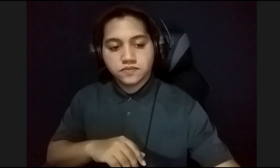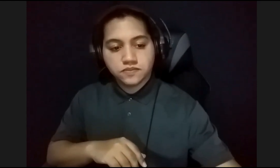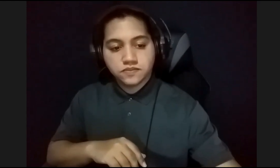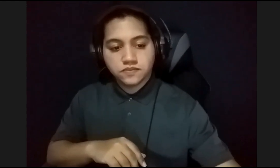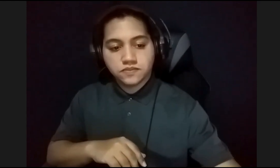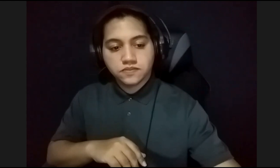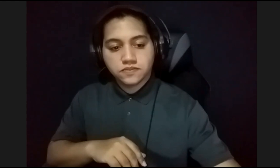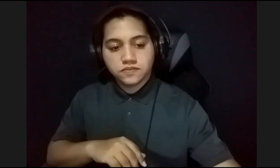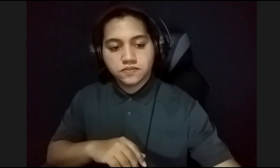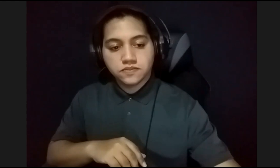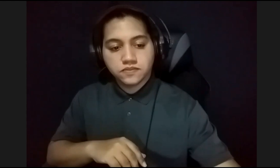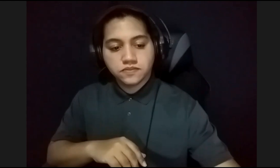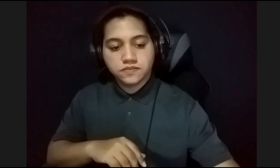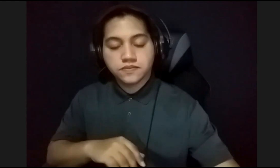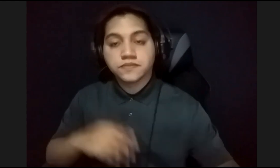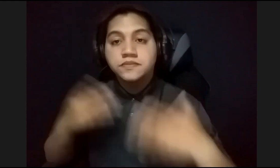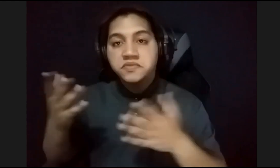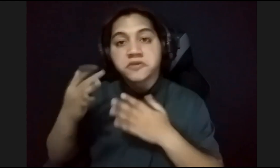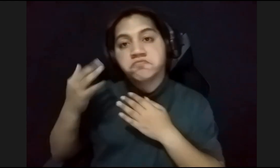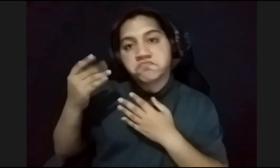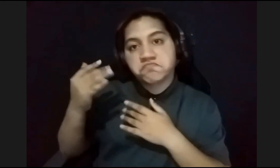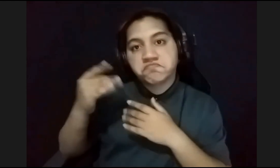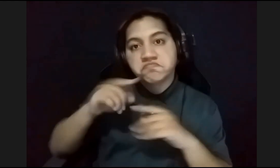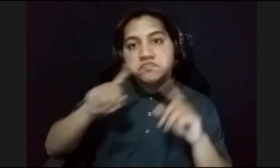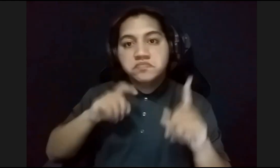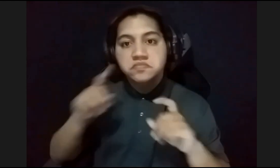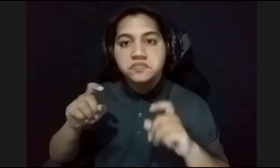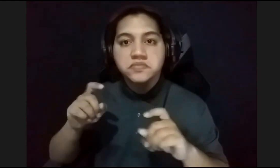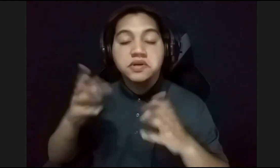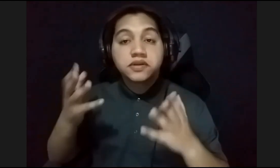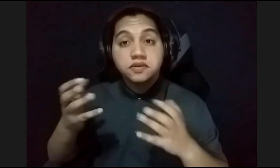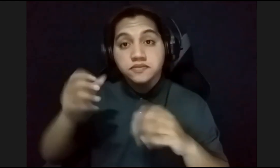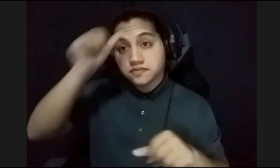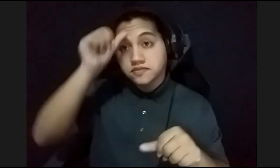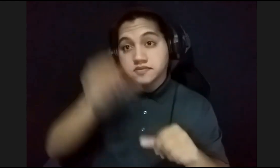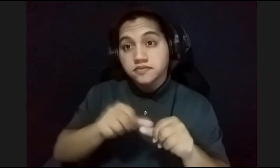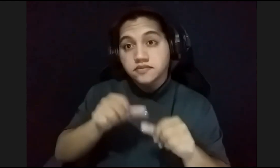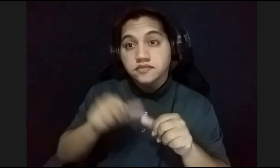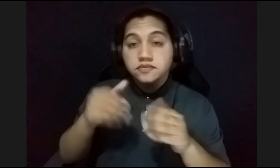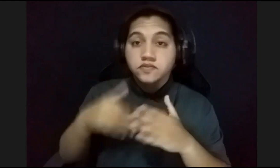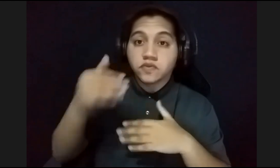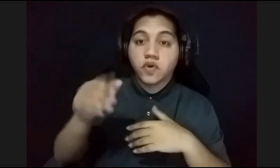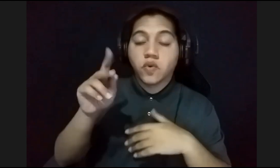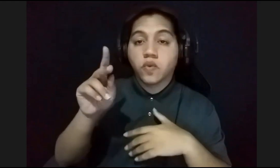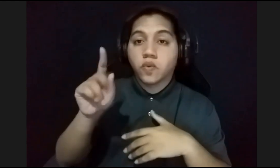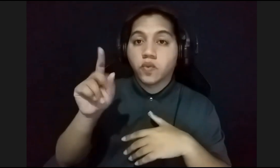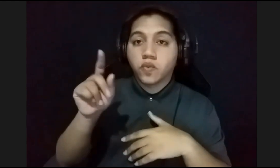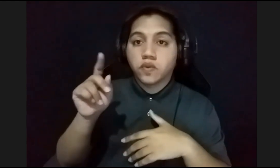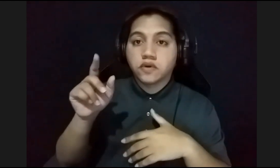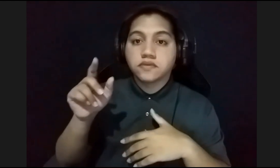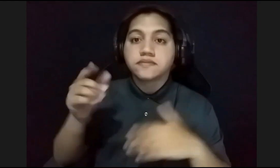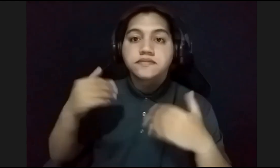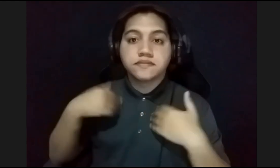En lo que estamos esperando por las preguntas, deseamos recordarles que el próximo jueves tendremos la